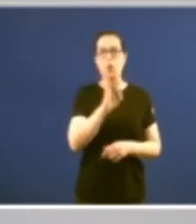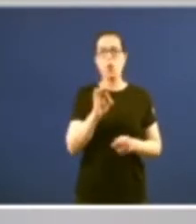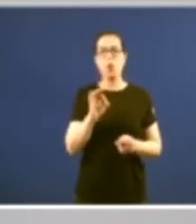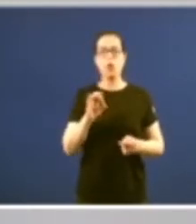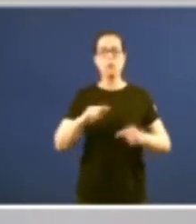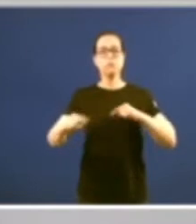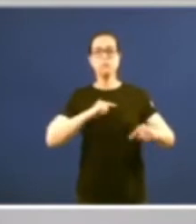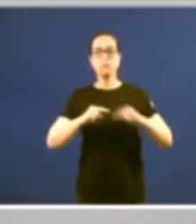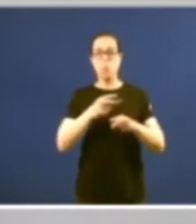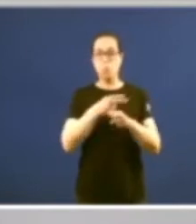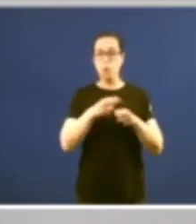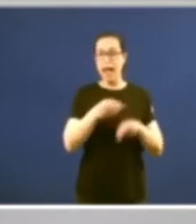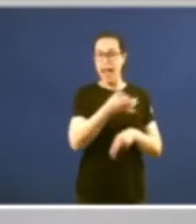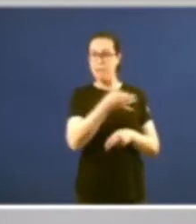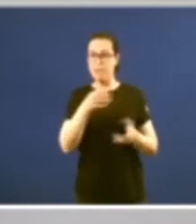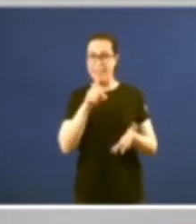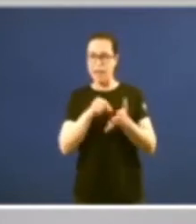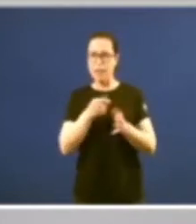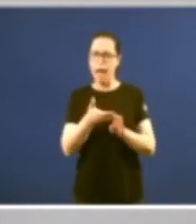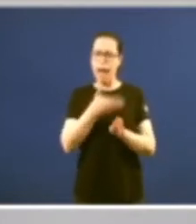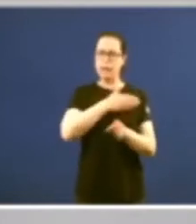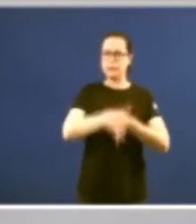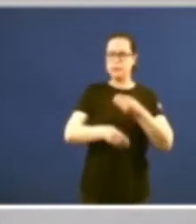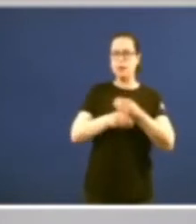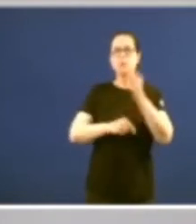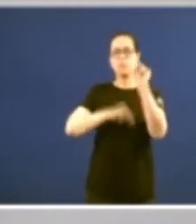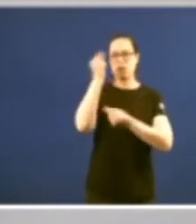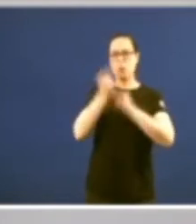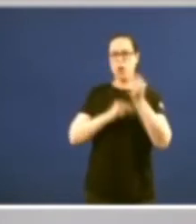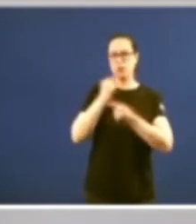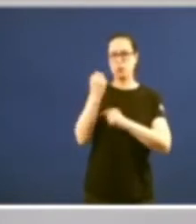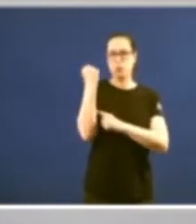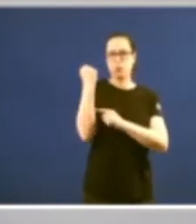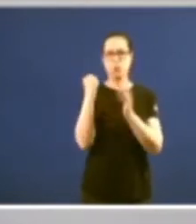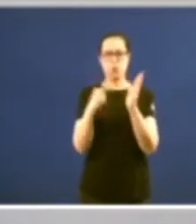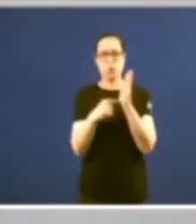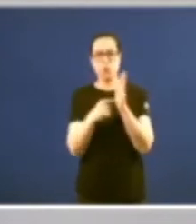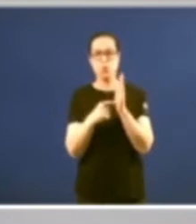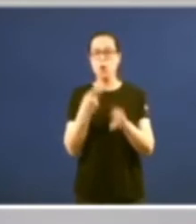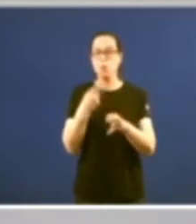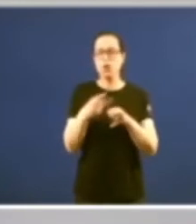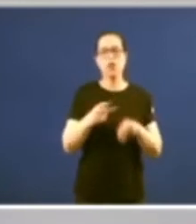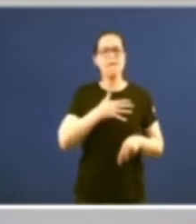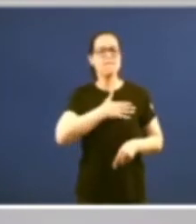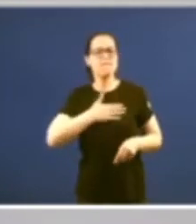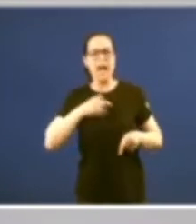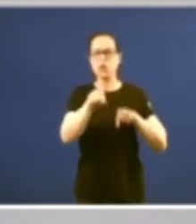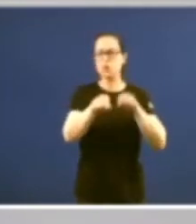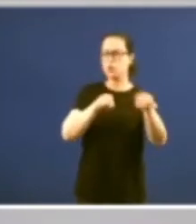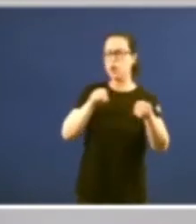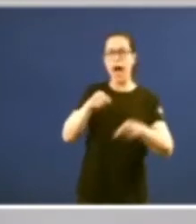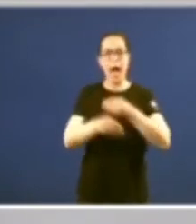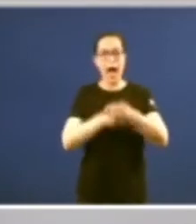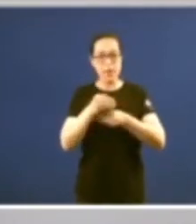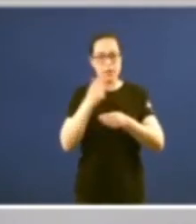si previamente no existe la dotación presupuestaria por mucho que el político quiera hacer en su vida pública si no